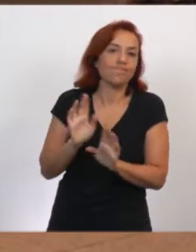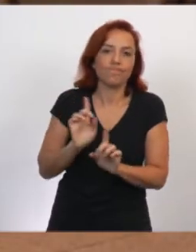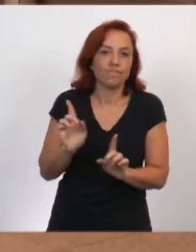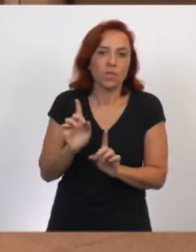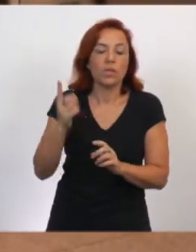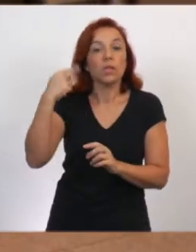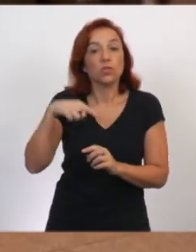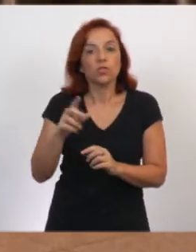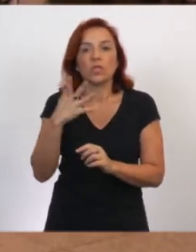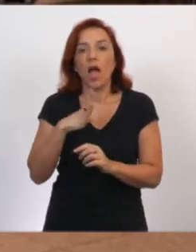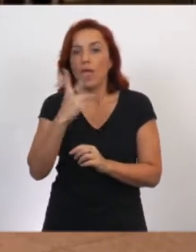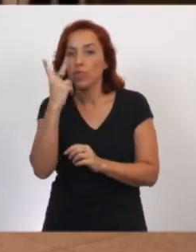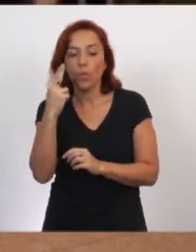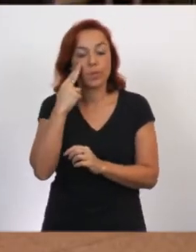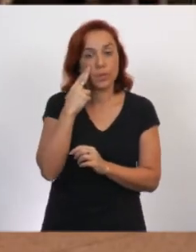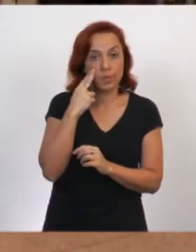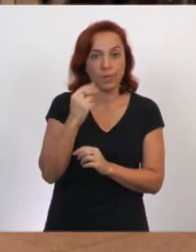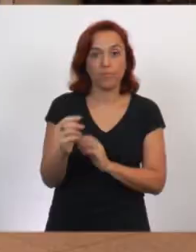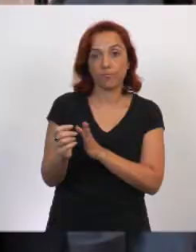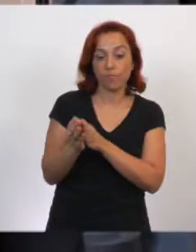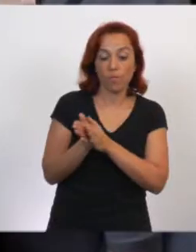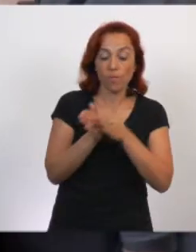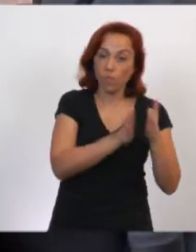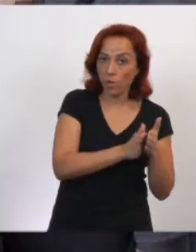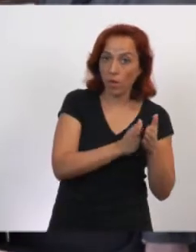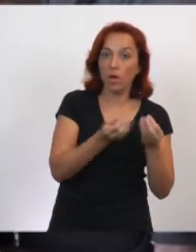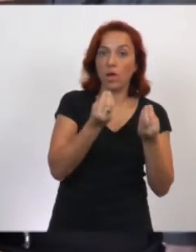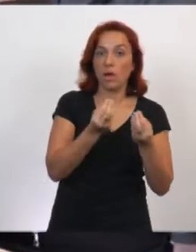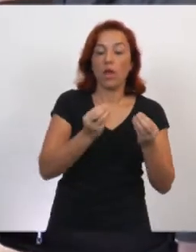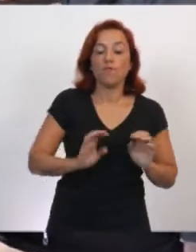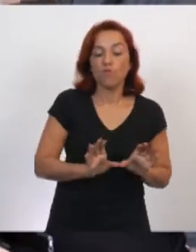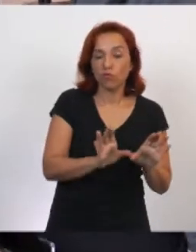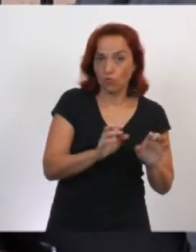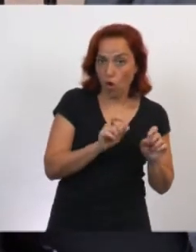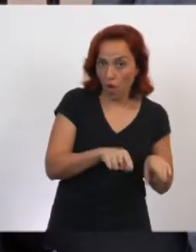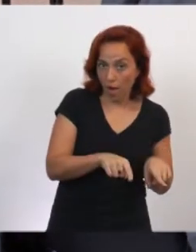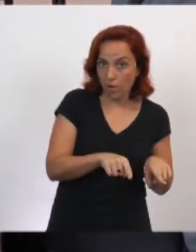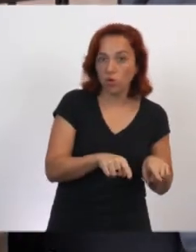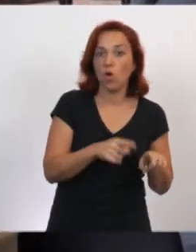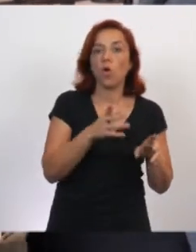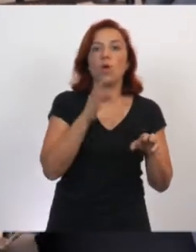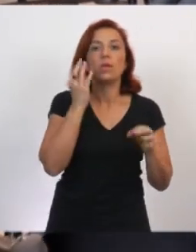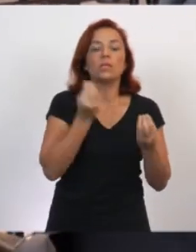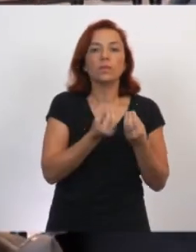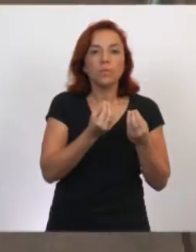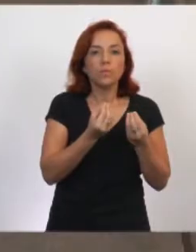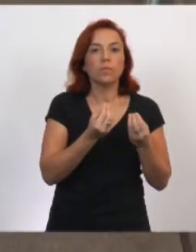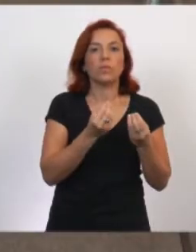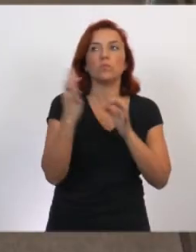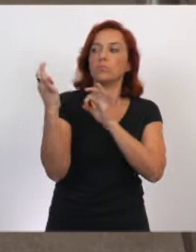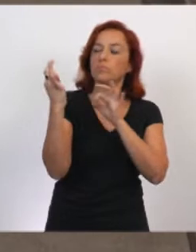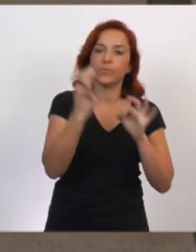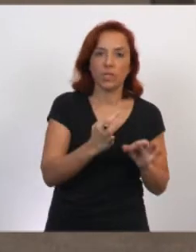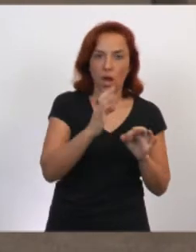verificado. El caso en realidad tiene dos aspectos, lo que es netamente la actuación de los funcionarios en el momento, en la oportunidad